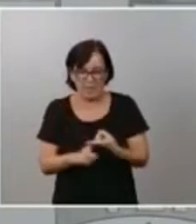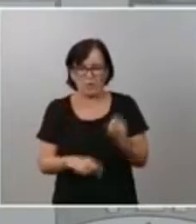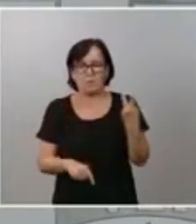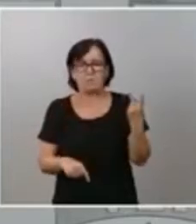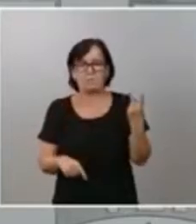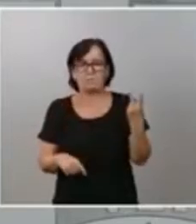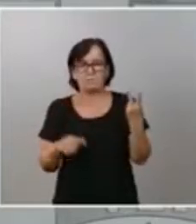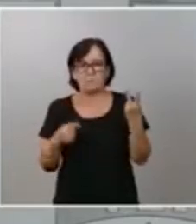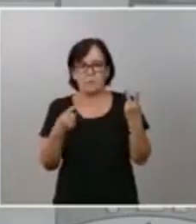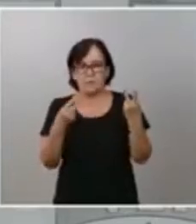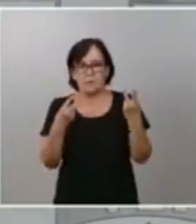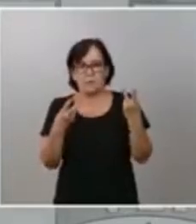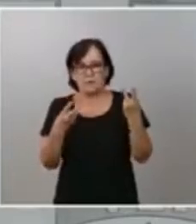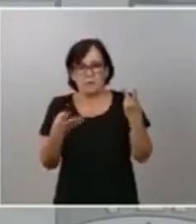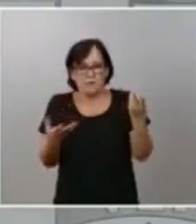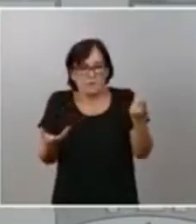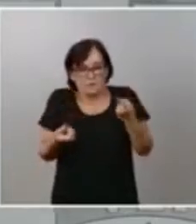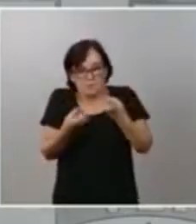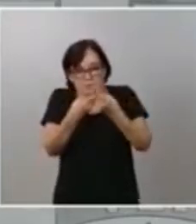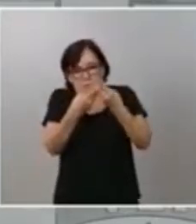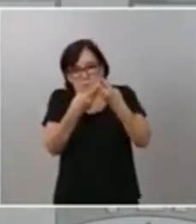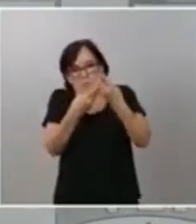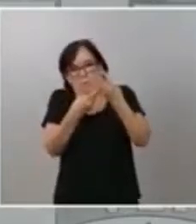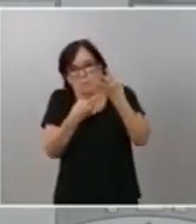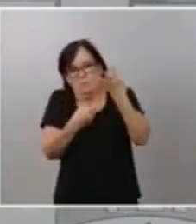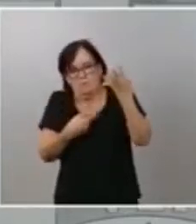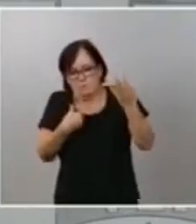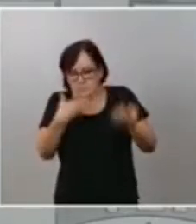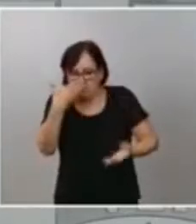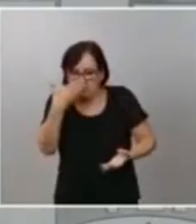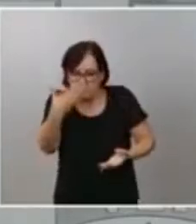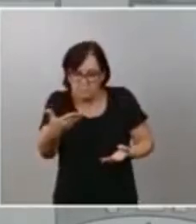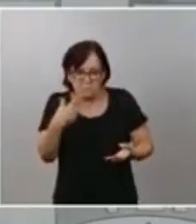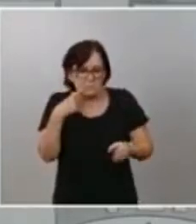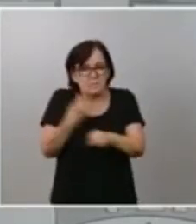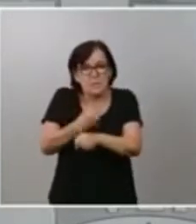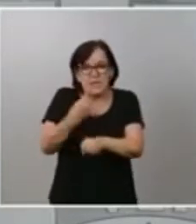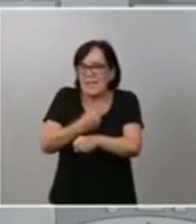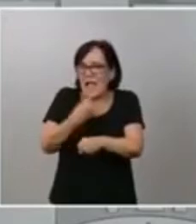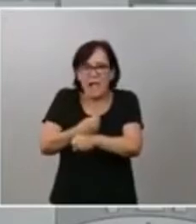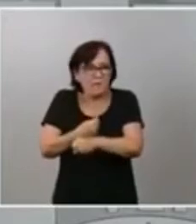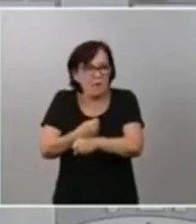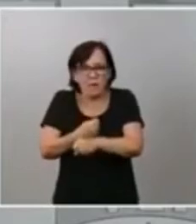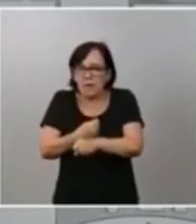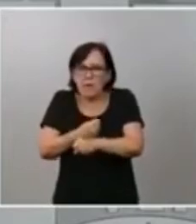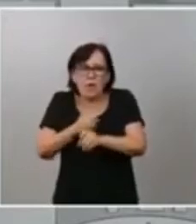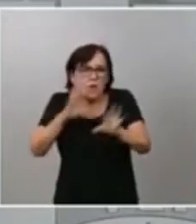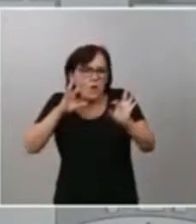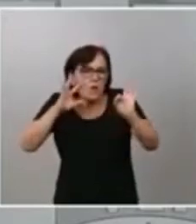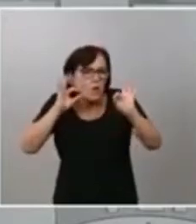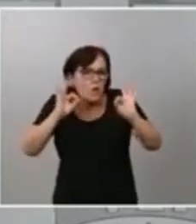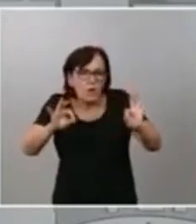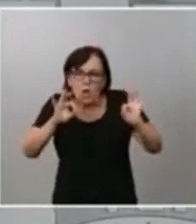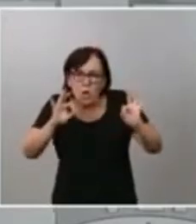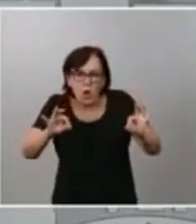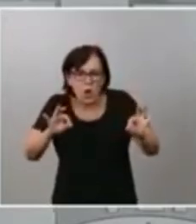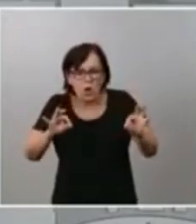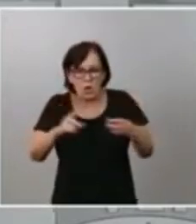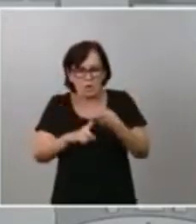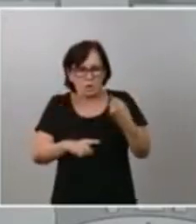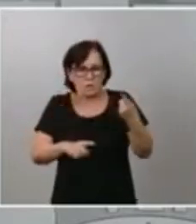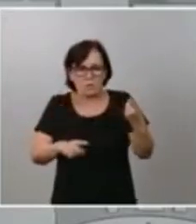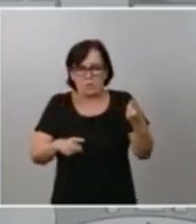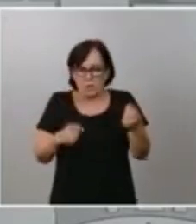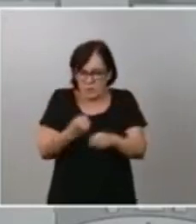en fin yo creo que hemos hecho la verdad un trabajo más que razonable más que razonable e